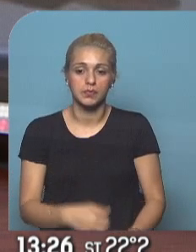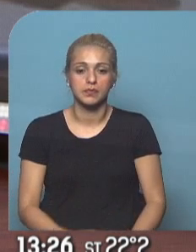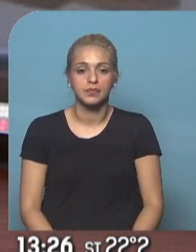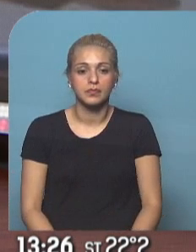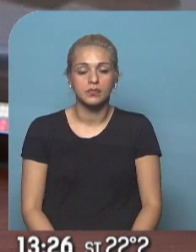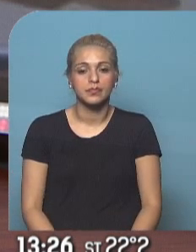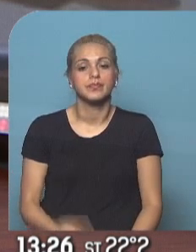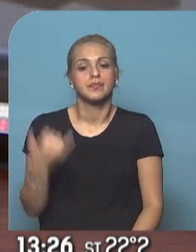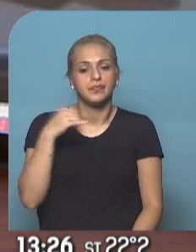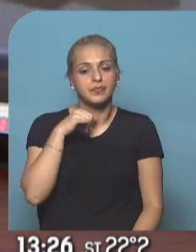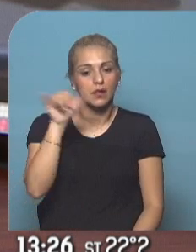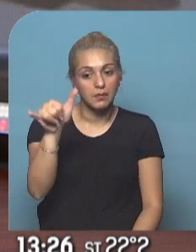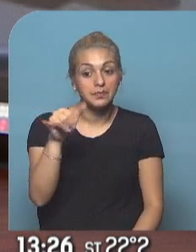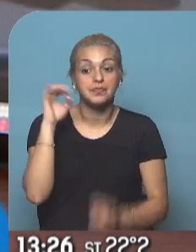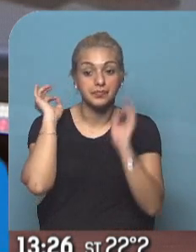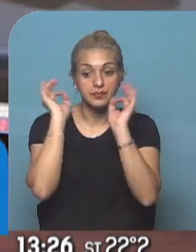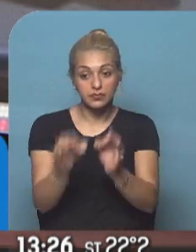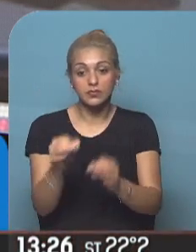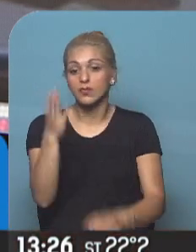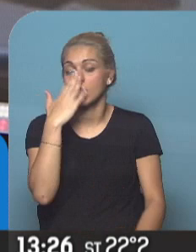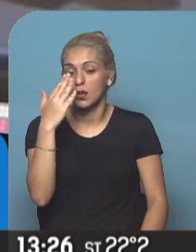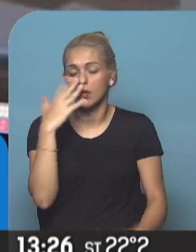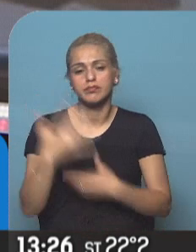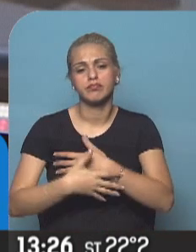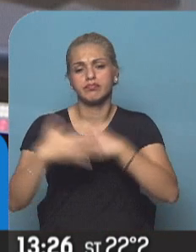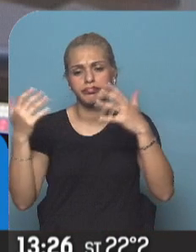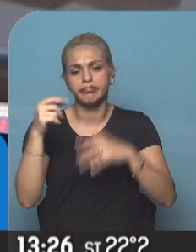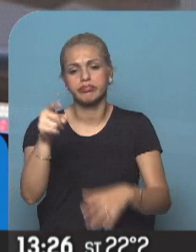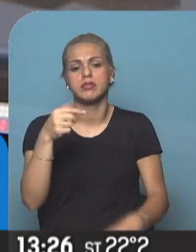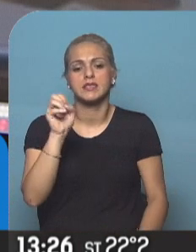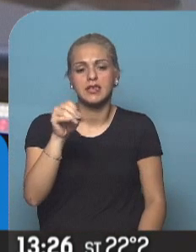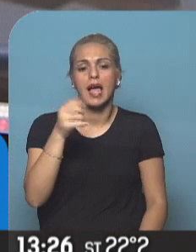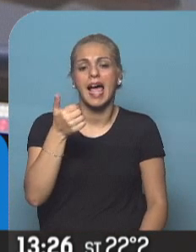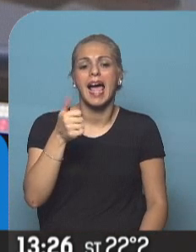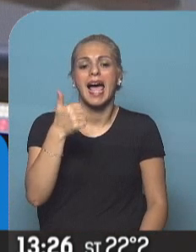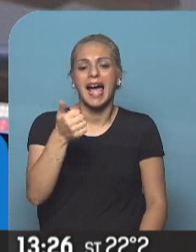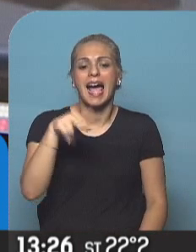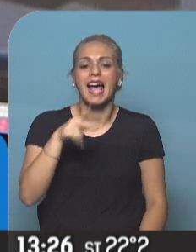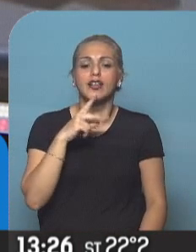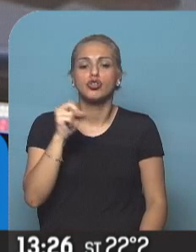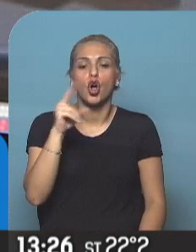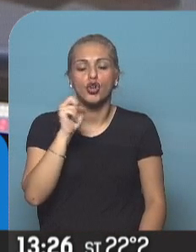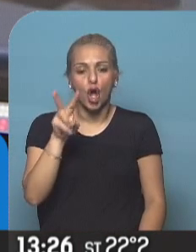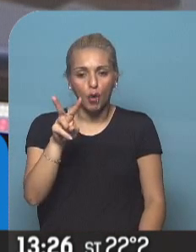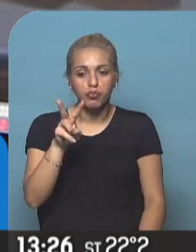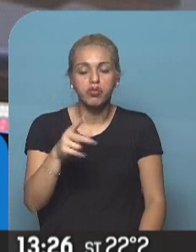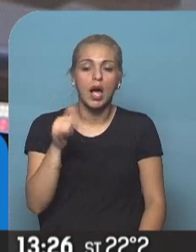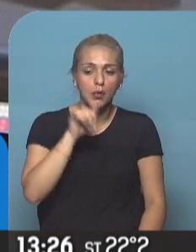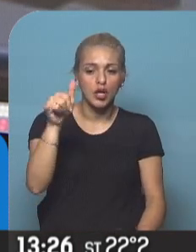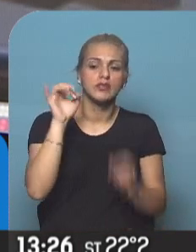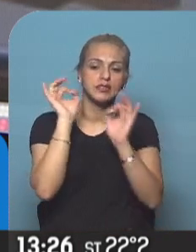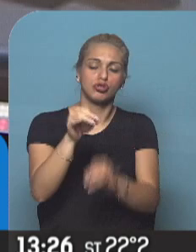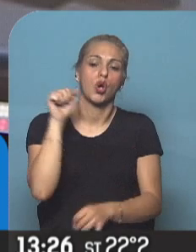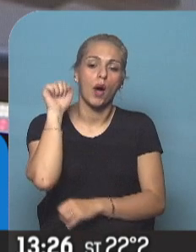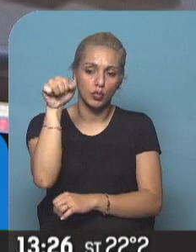Antonov llegó a Córdoba, el gigante avión ruso-ucraniano que años atrás se trasladó al Arsat. Antes de su lanzamiento,